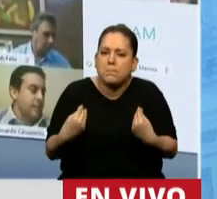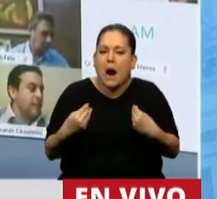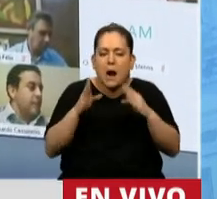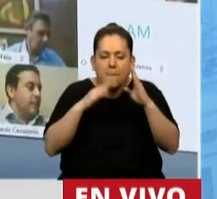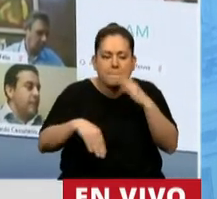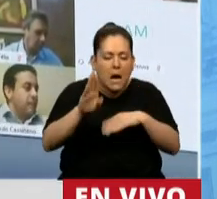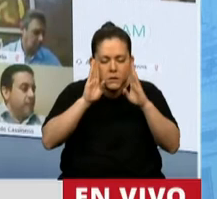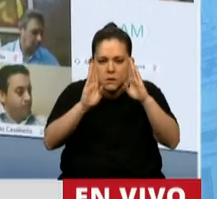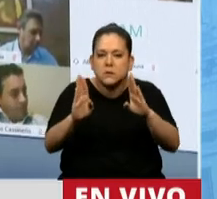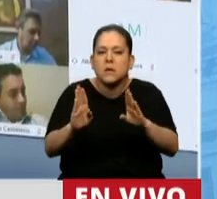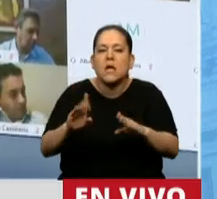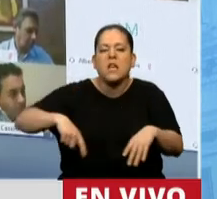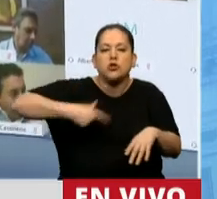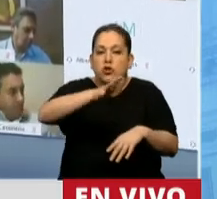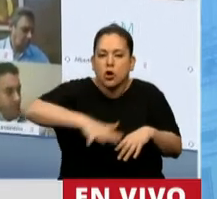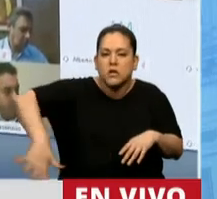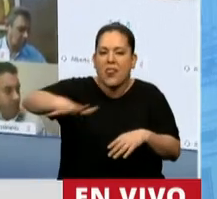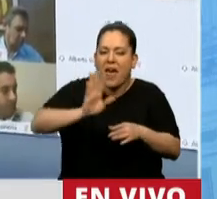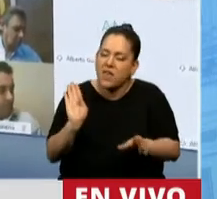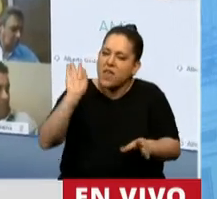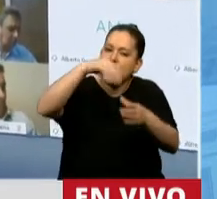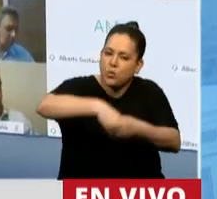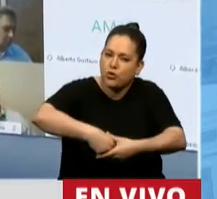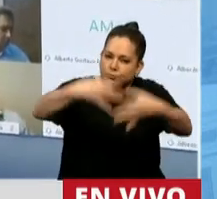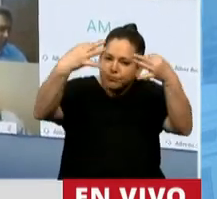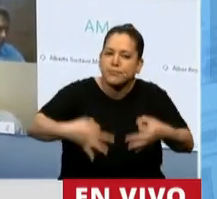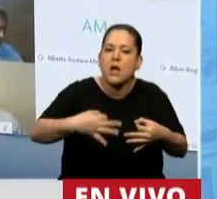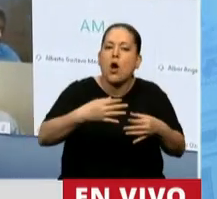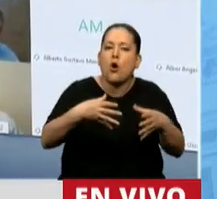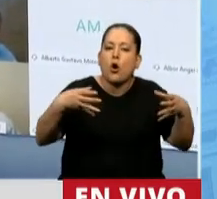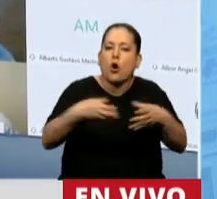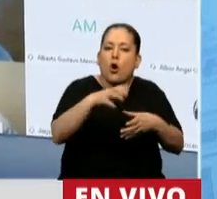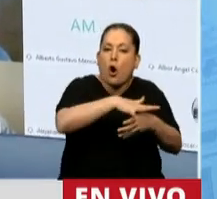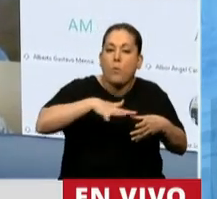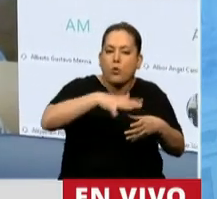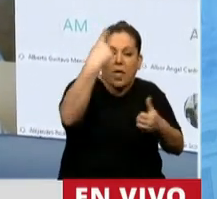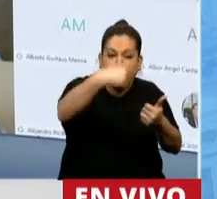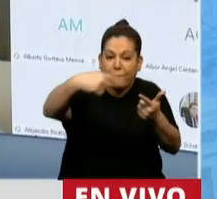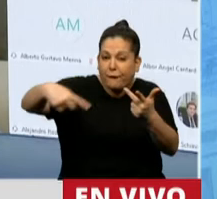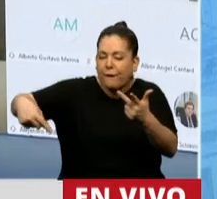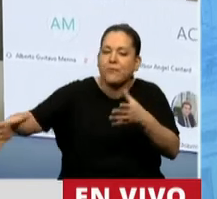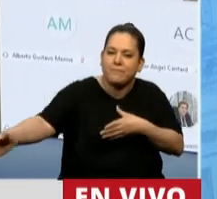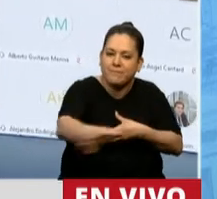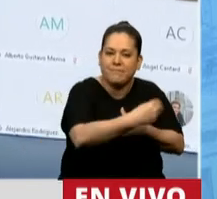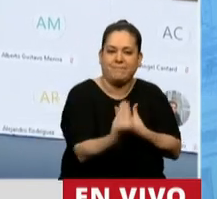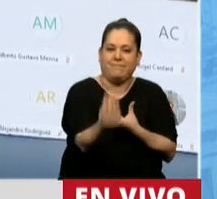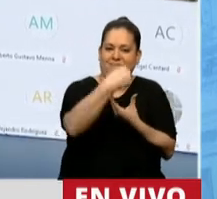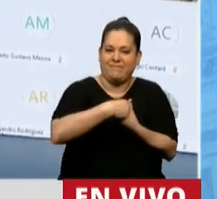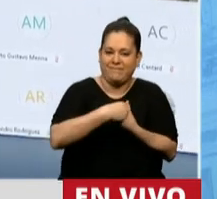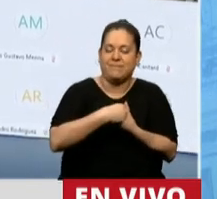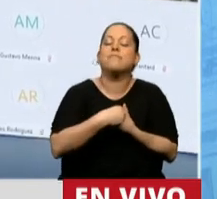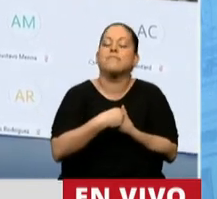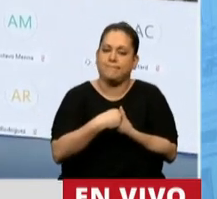la inclusión social y de las distintas comunidades. A este sentido, el Acuerdo de Escazú se